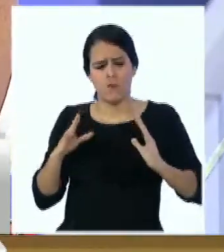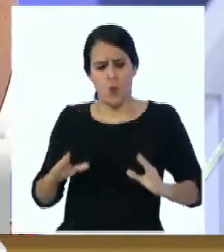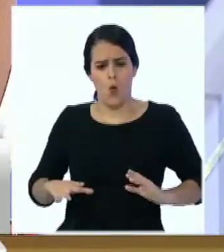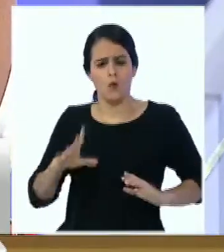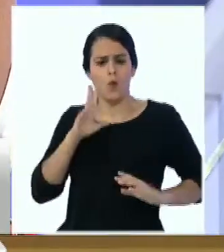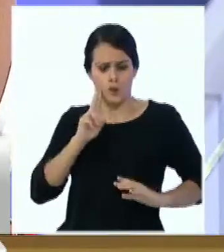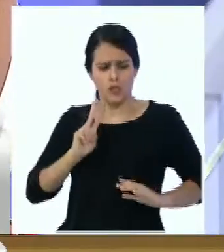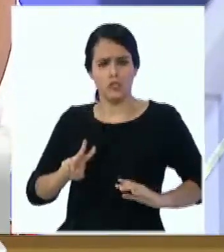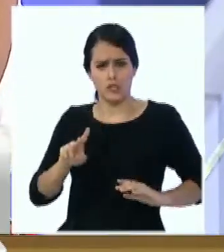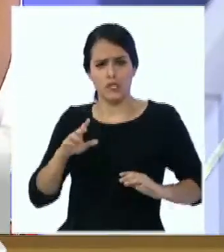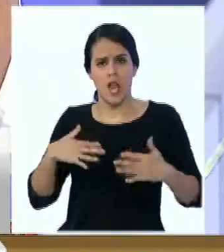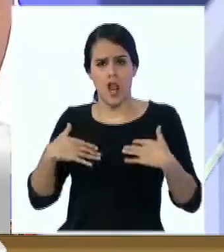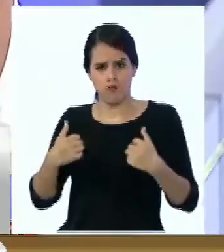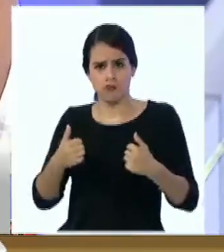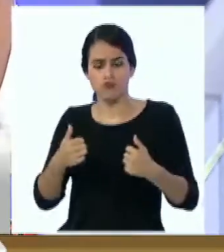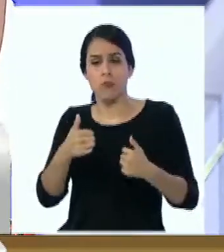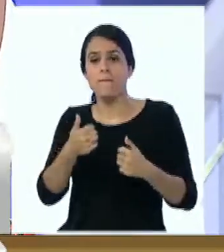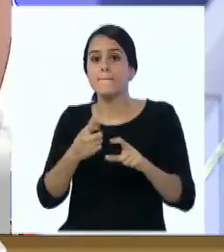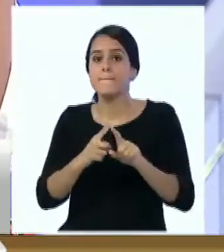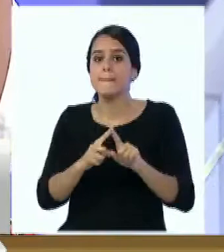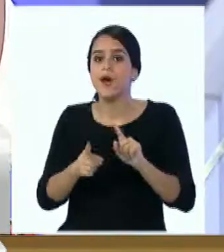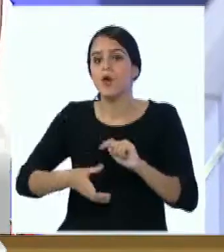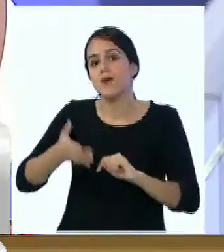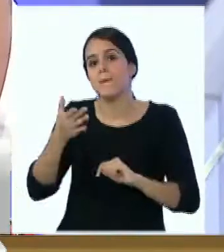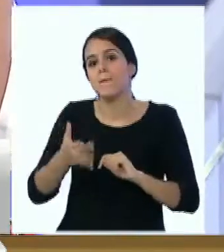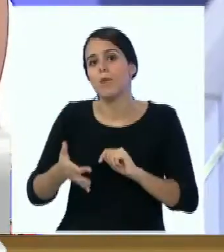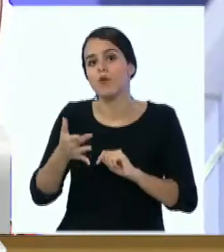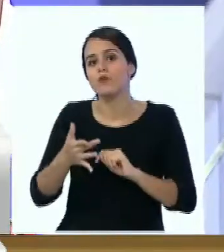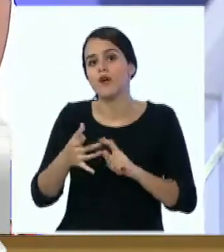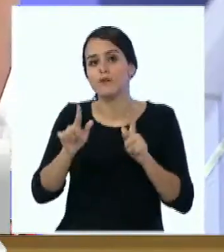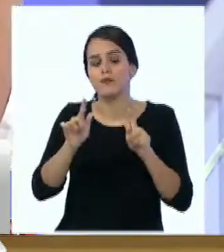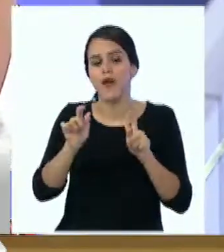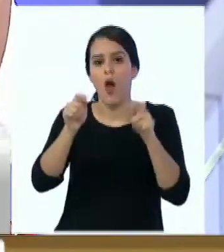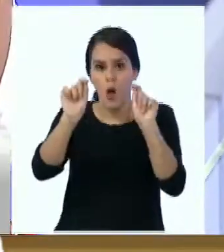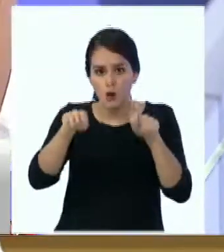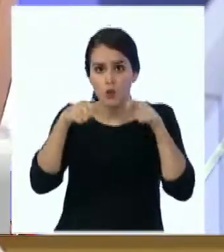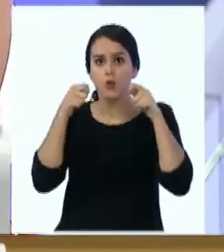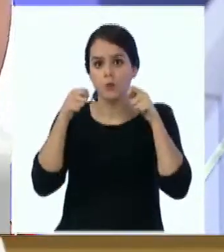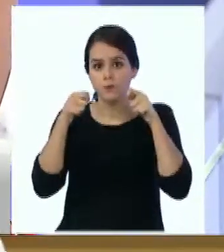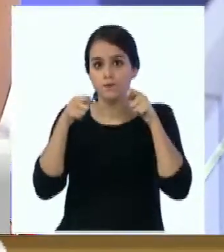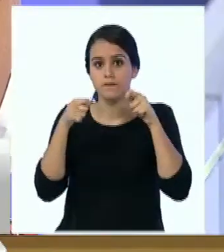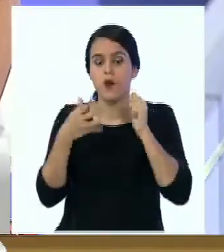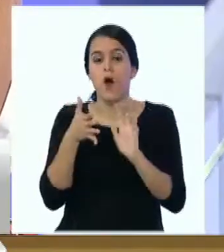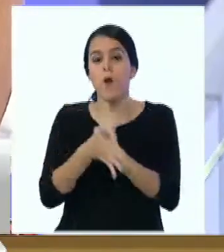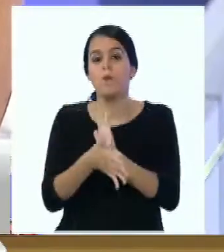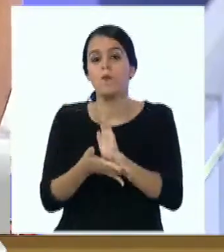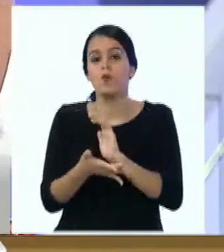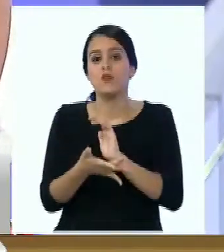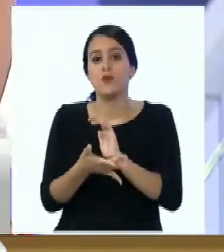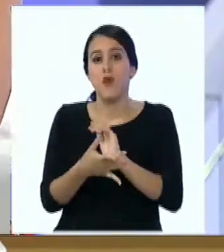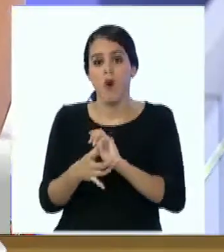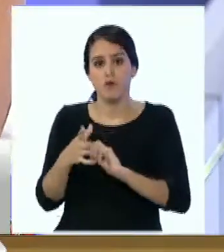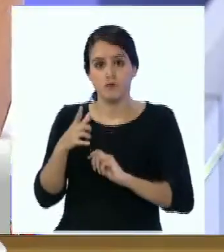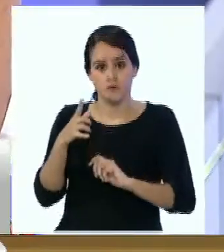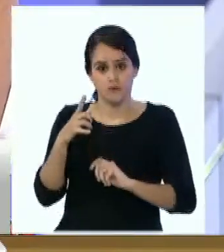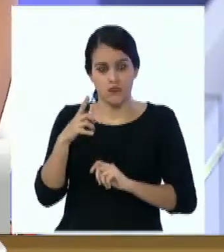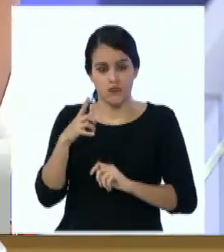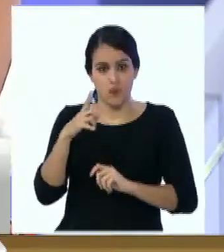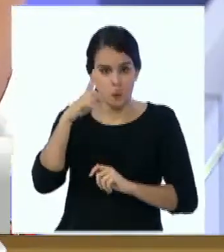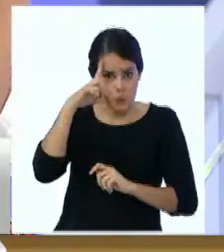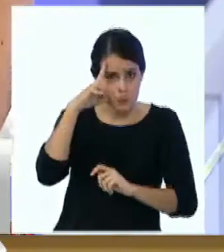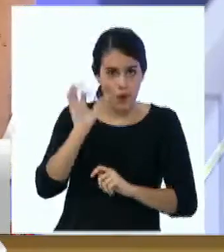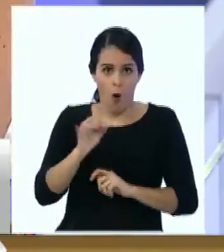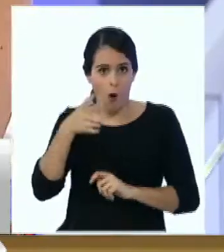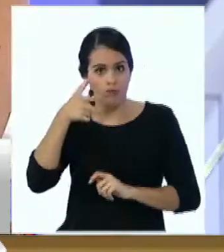una pareja estable porque los principales virus causantes de infecciones en el tracto genital como el virus del papiloma